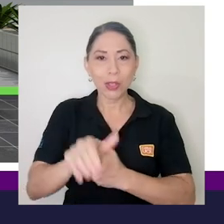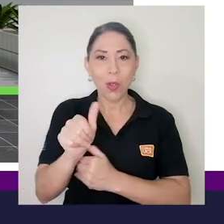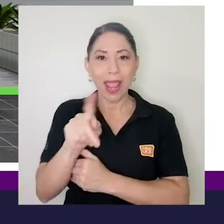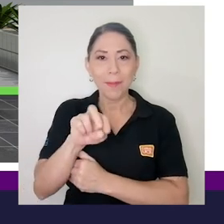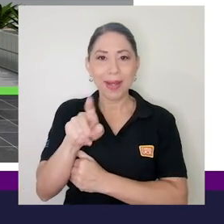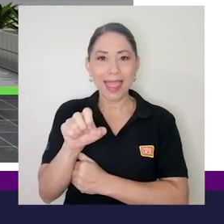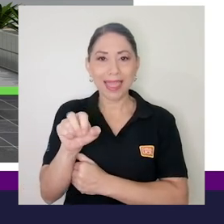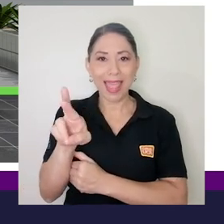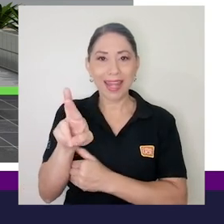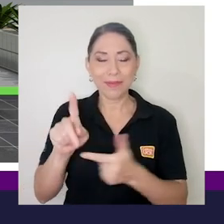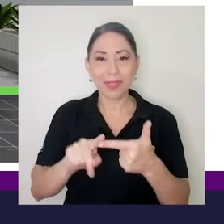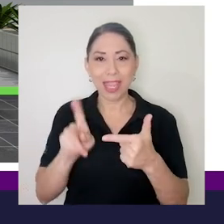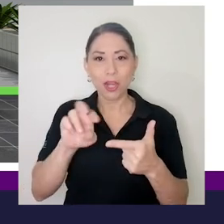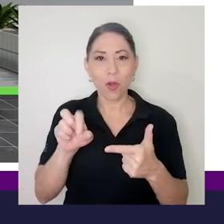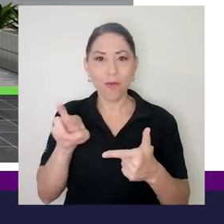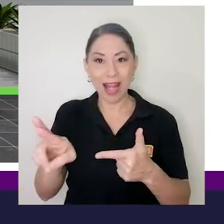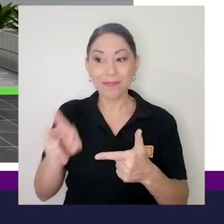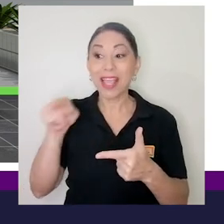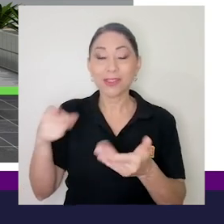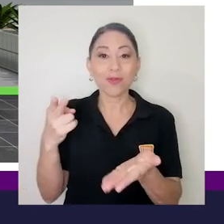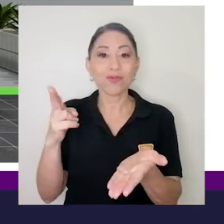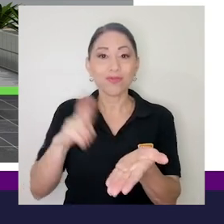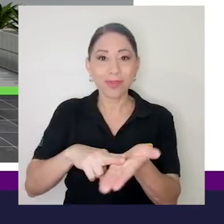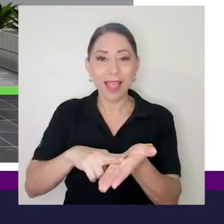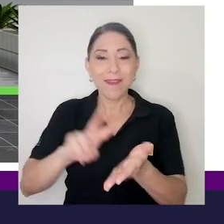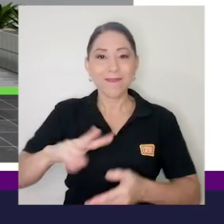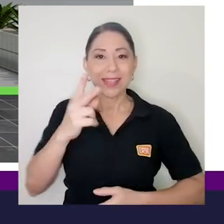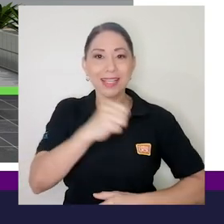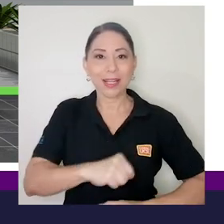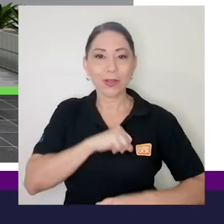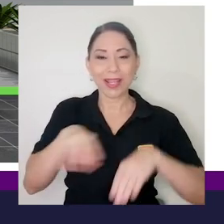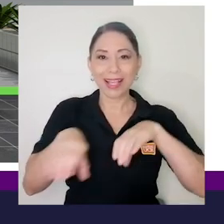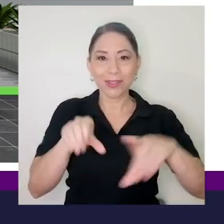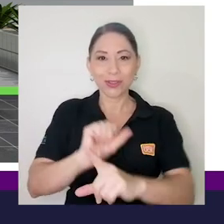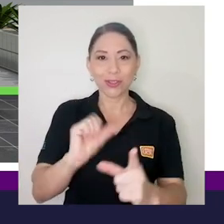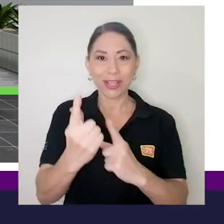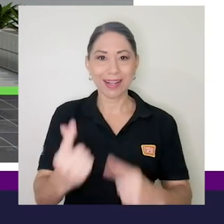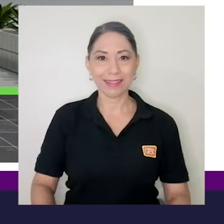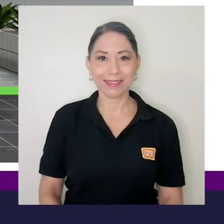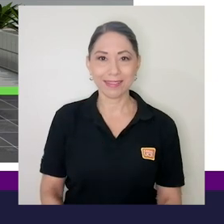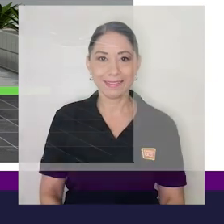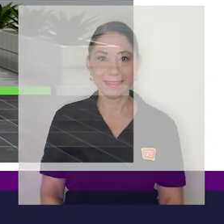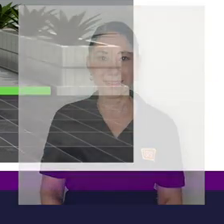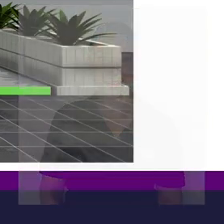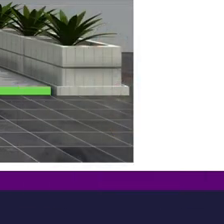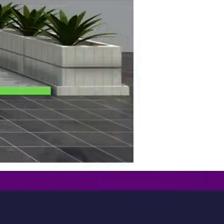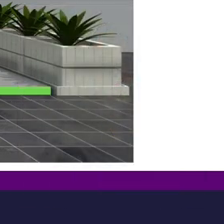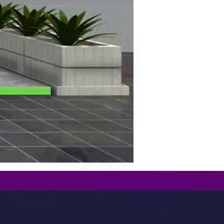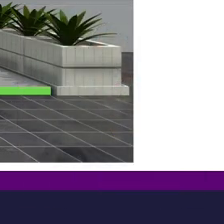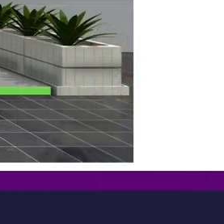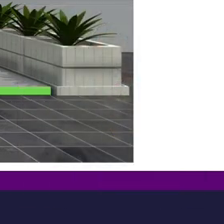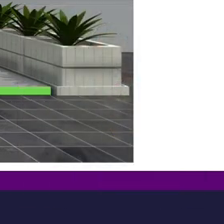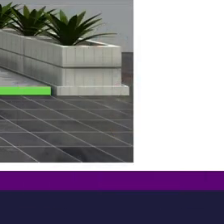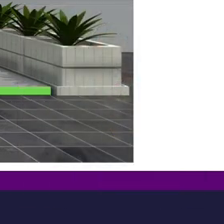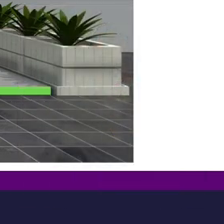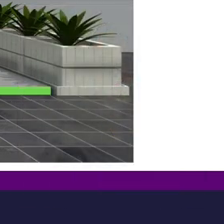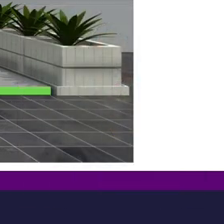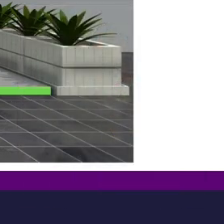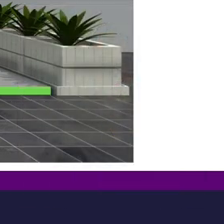Emprender e Innovar, inscrito en la Vicerrectoría de Acción Social. ¡Suscríbete